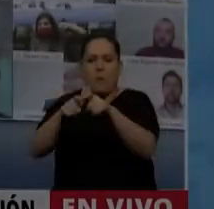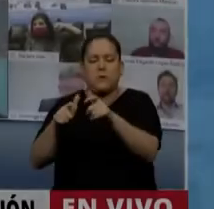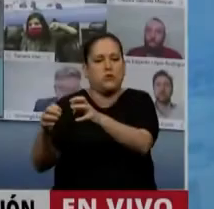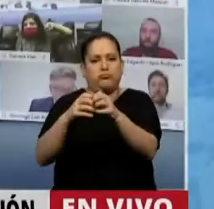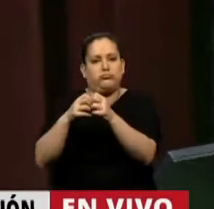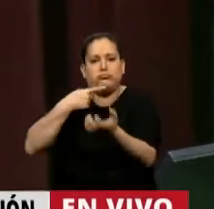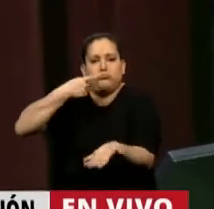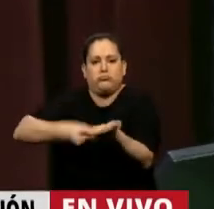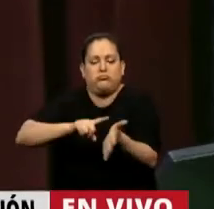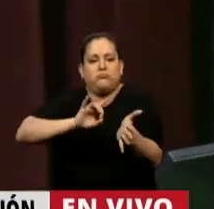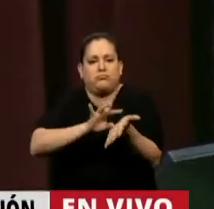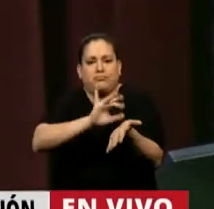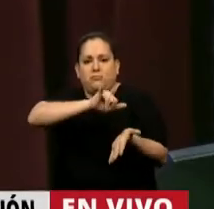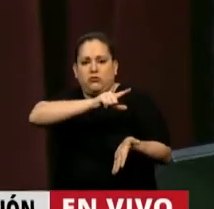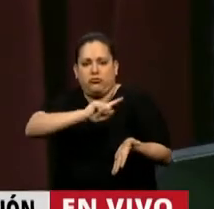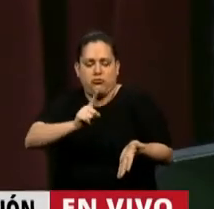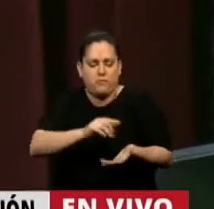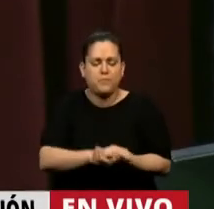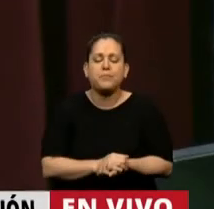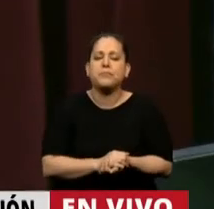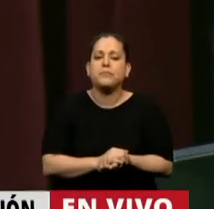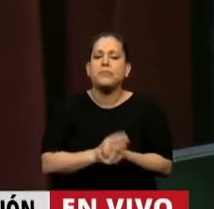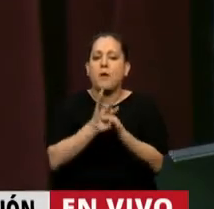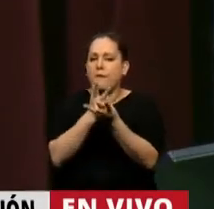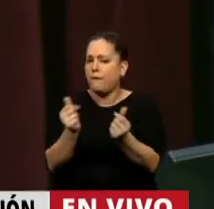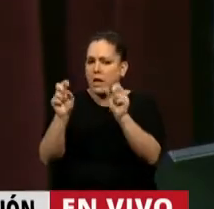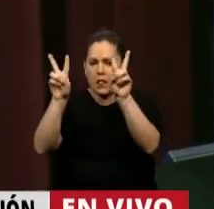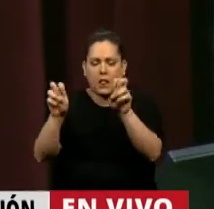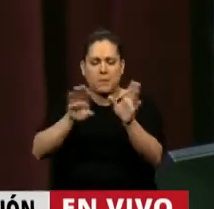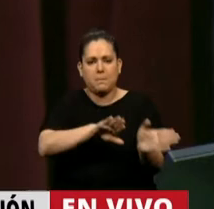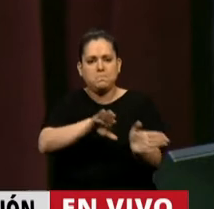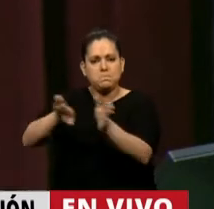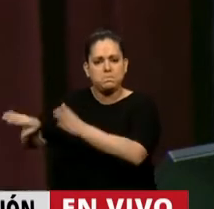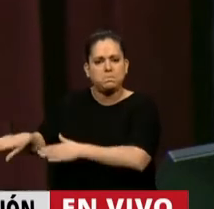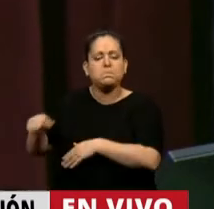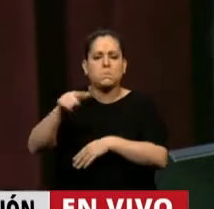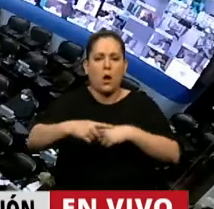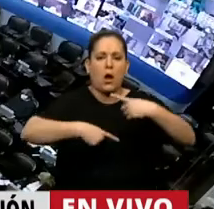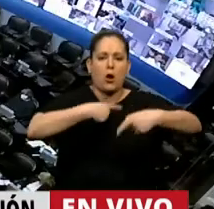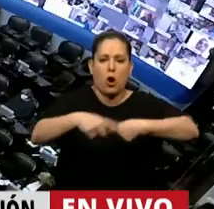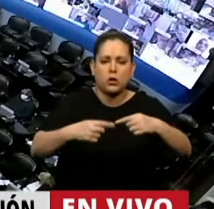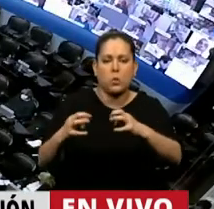Tiene la palabra el diputado Martín Soria para continuar con el debate. Gracias.